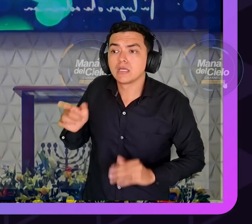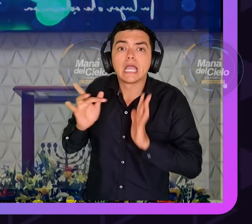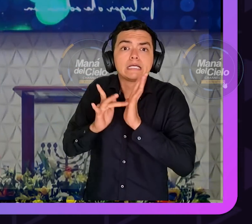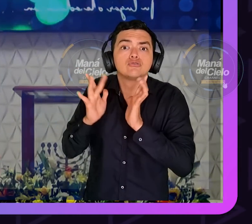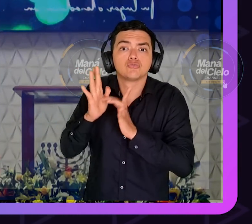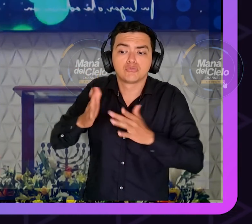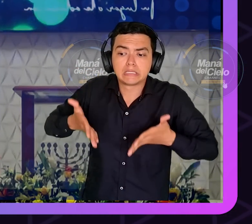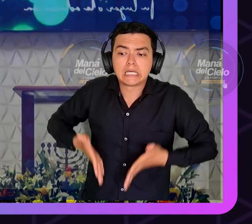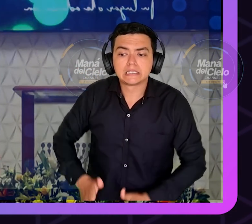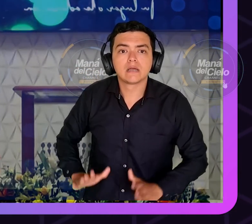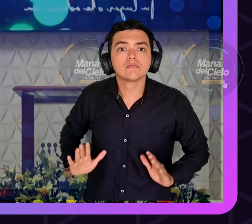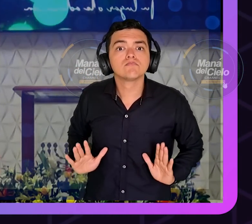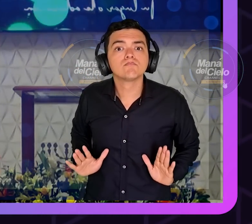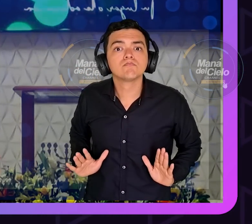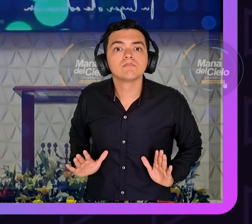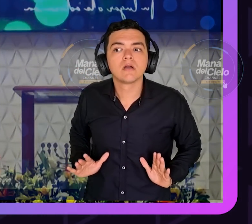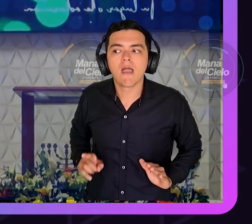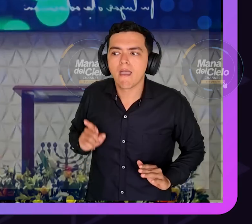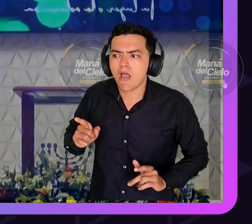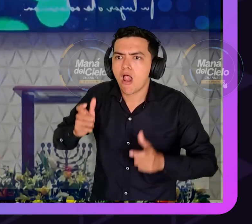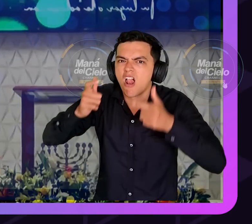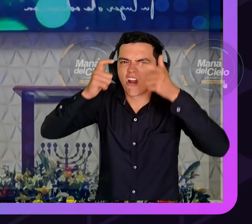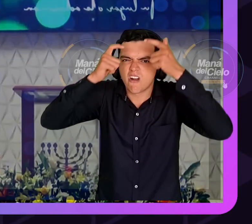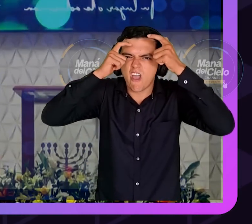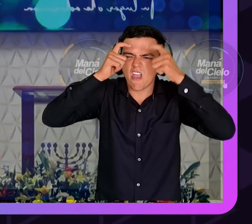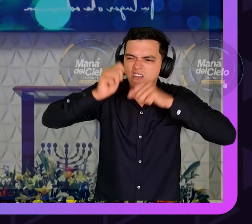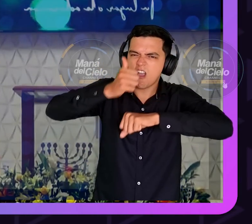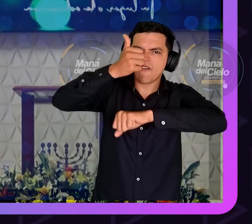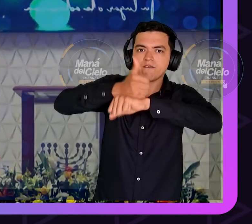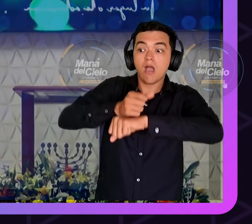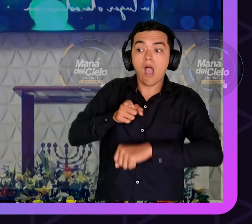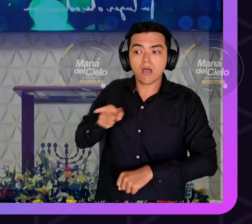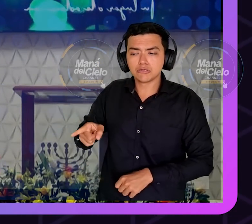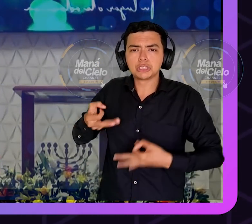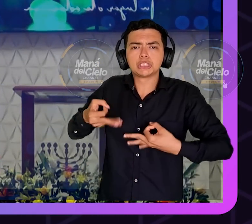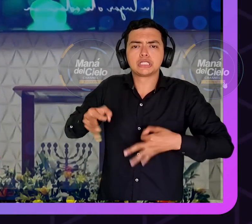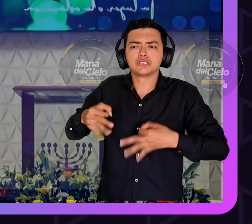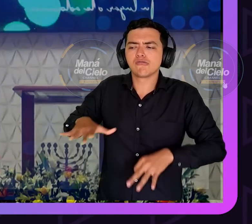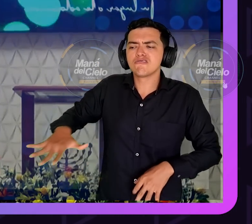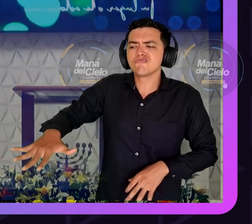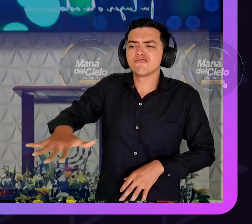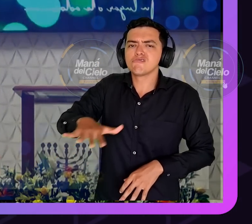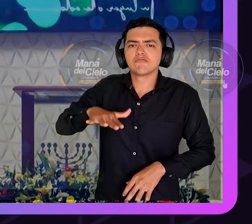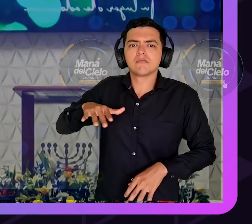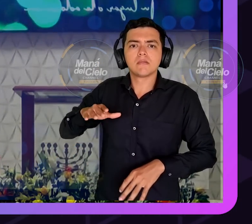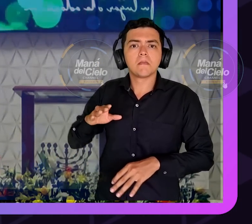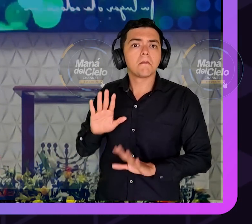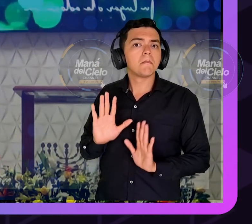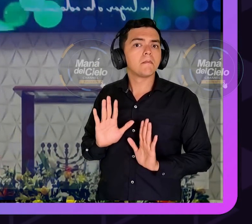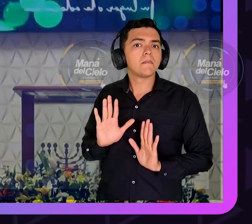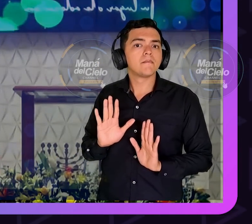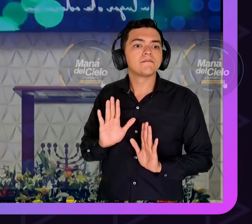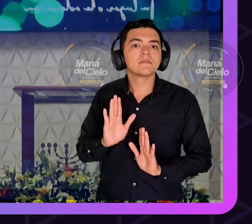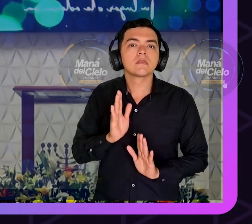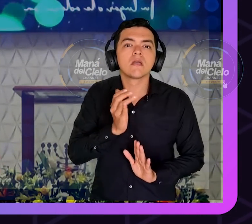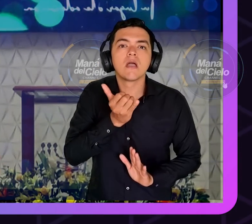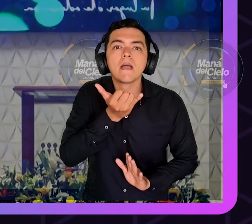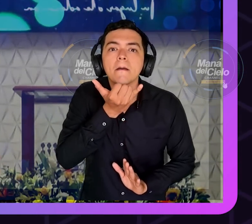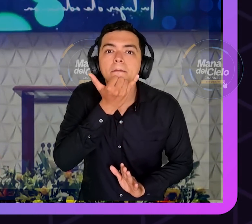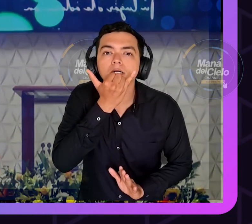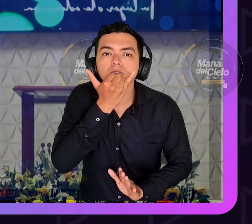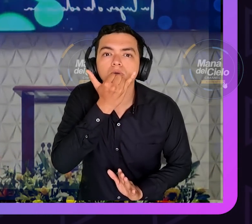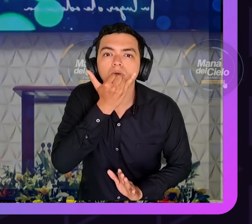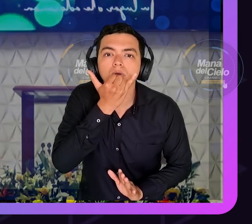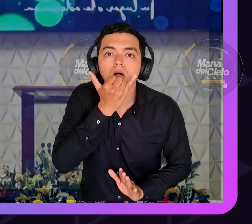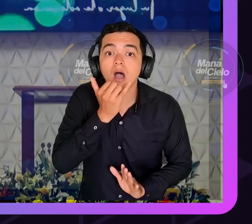sabes que el feto no tuvo nada que ver en ese nacimiento pero el profeta había dicho cientos de años